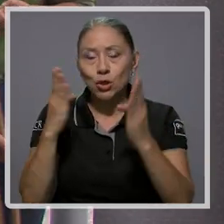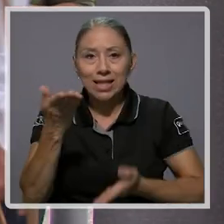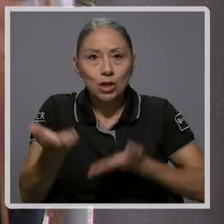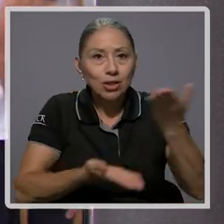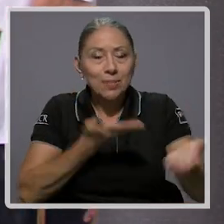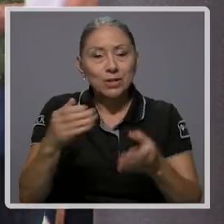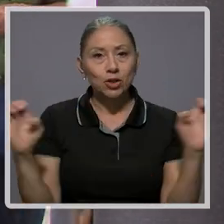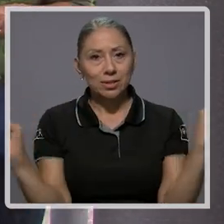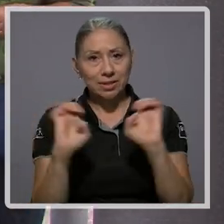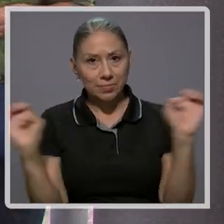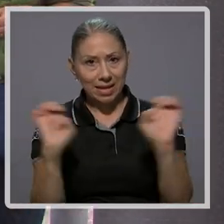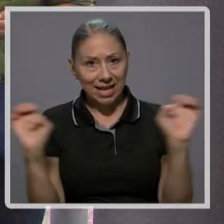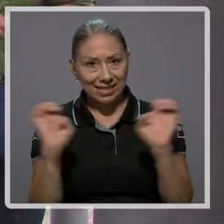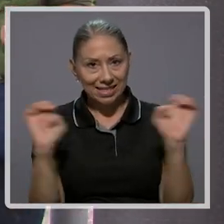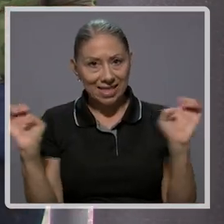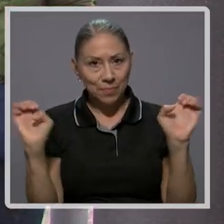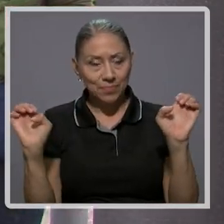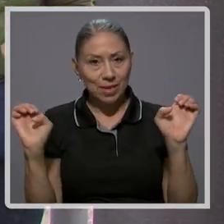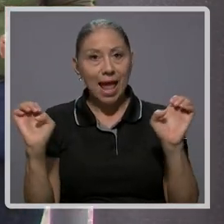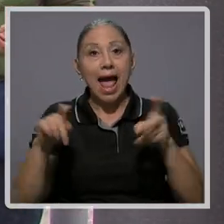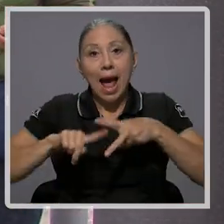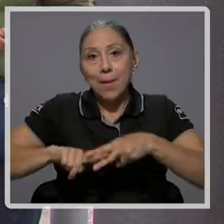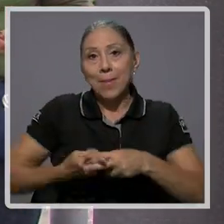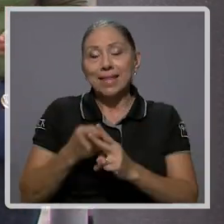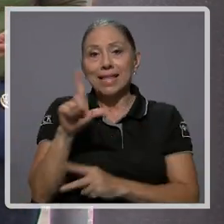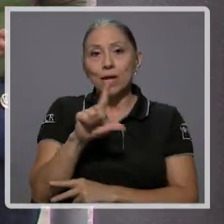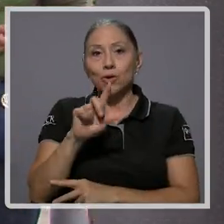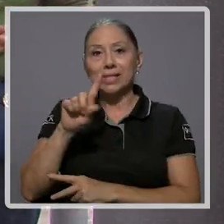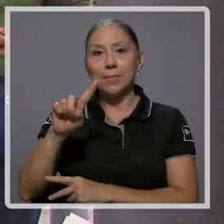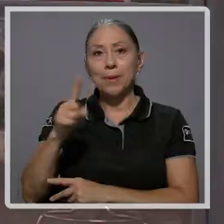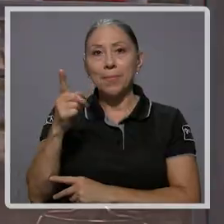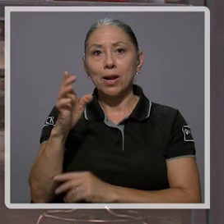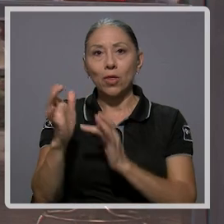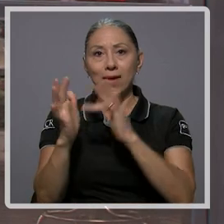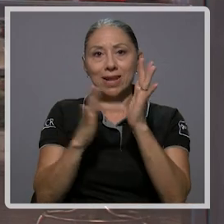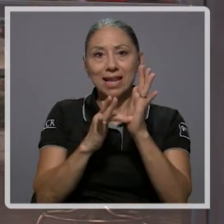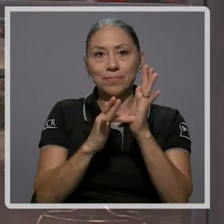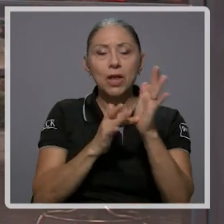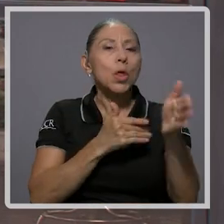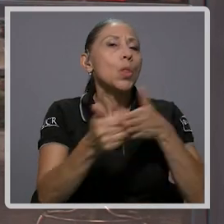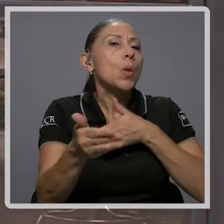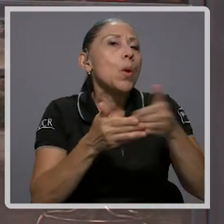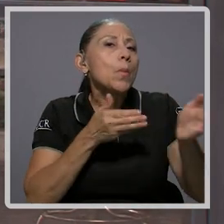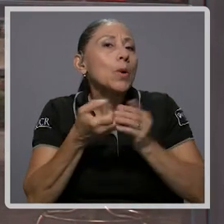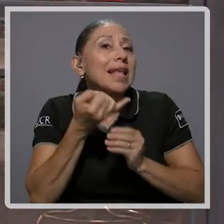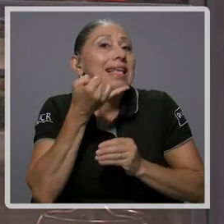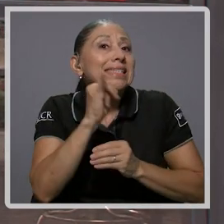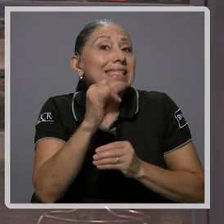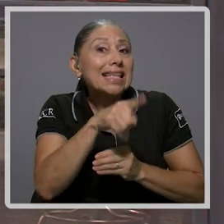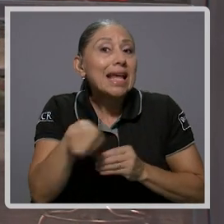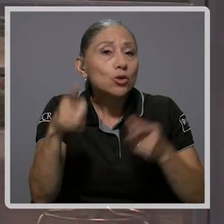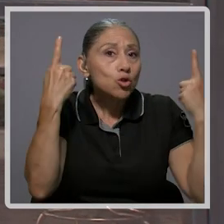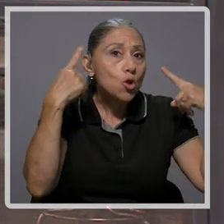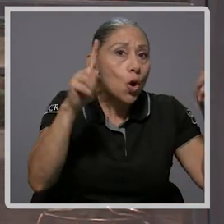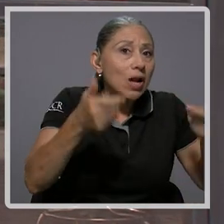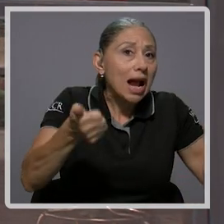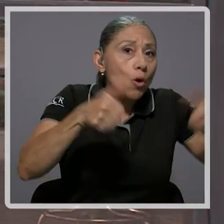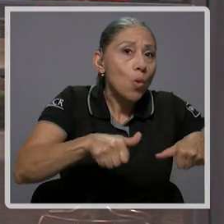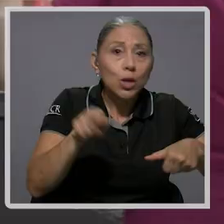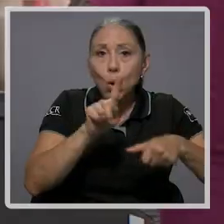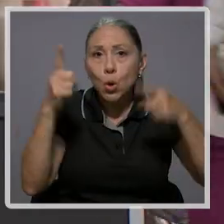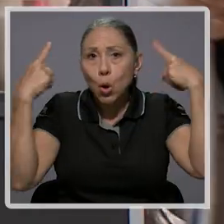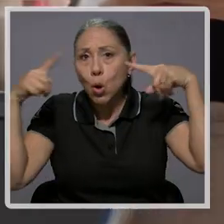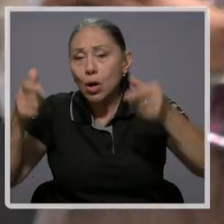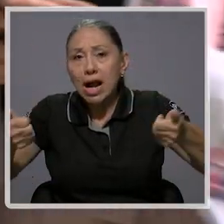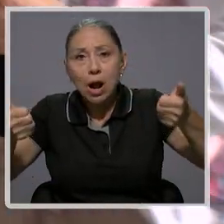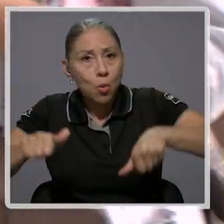atenciones de los servicios de emergencia a partir del lunes 1 de abril. Independientemente de si llegan